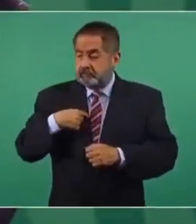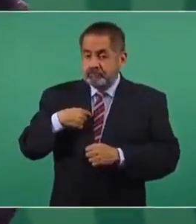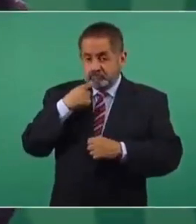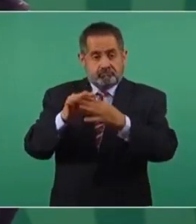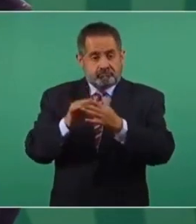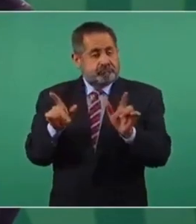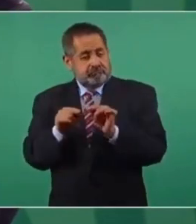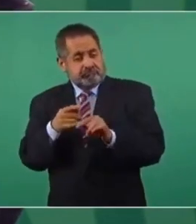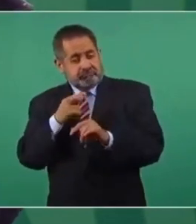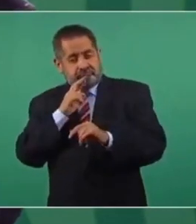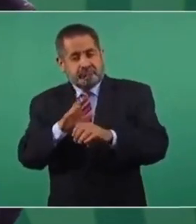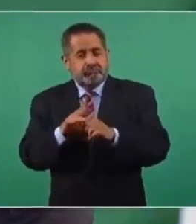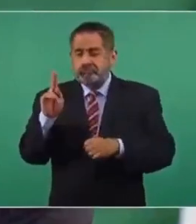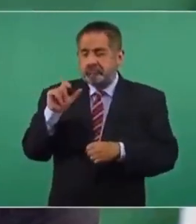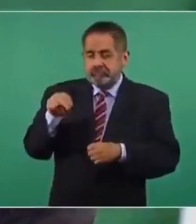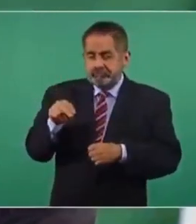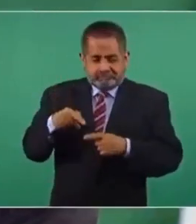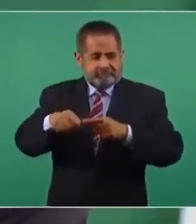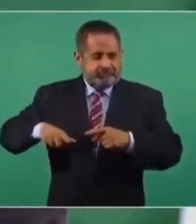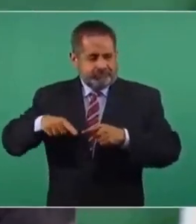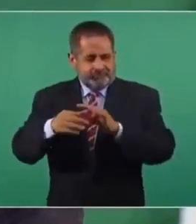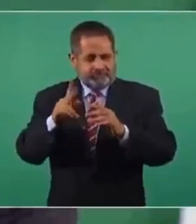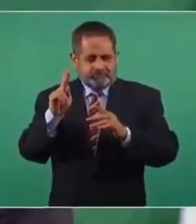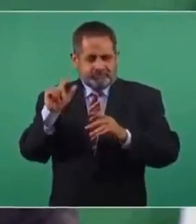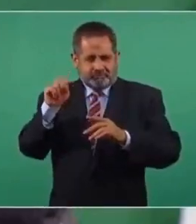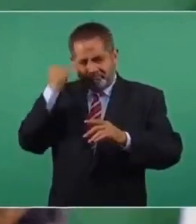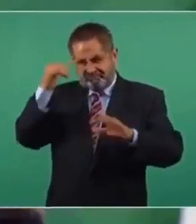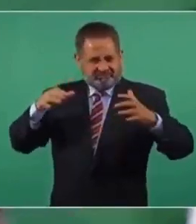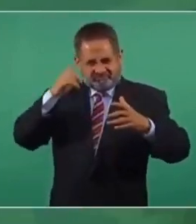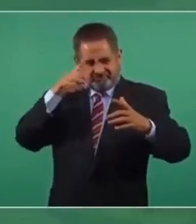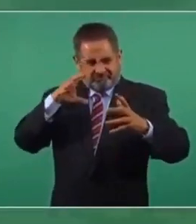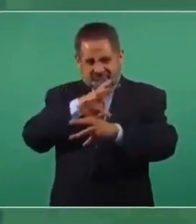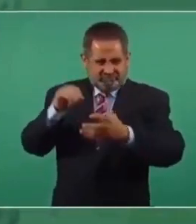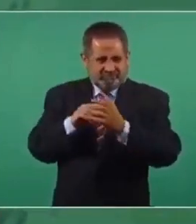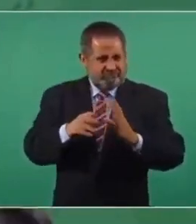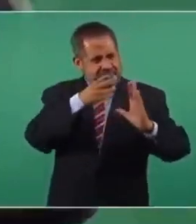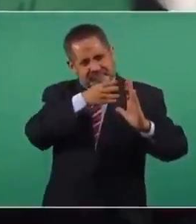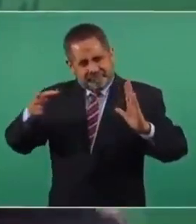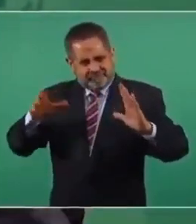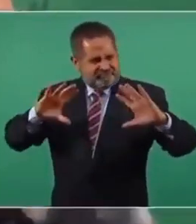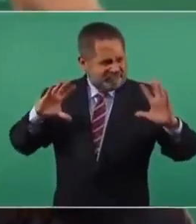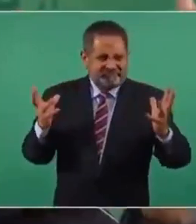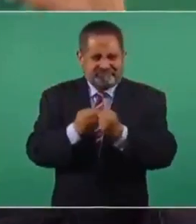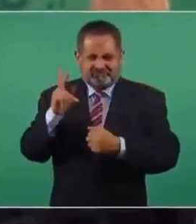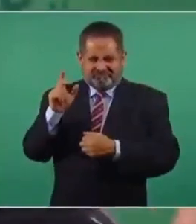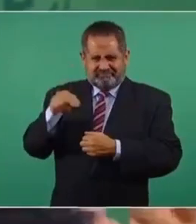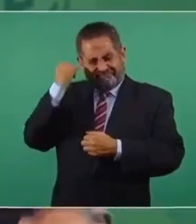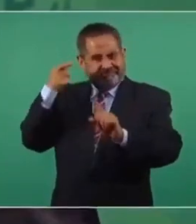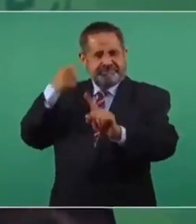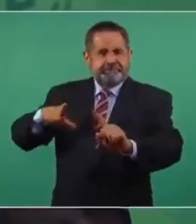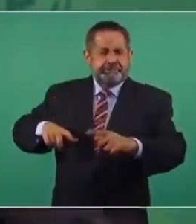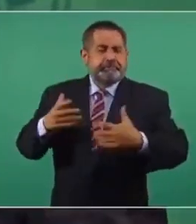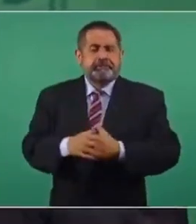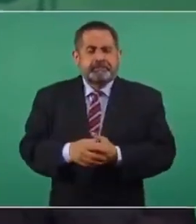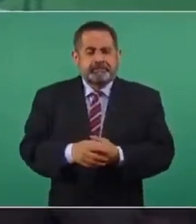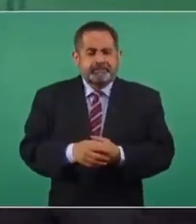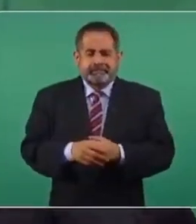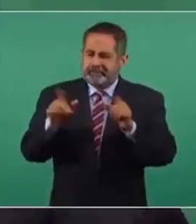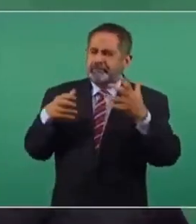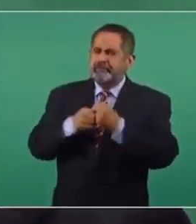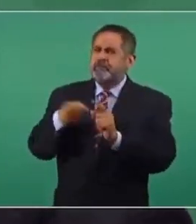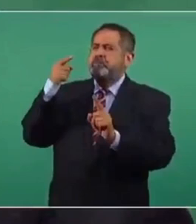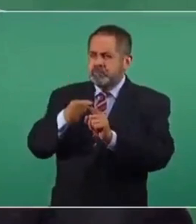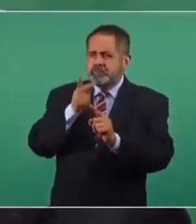en pocas palabras, cuál es el plan del gobierno, el plan del gobierno, todos los tomos, el tratado, el plan del gobierno, pero que lo diga